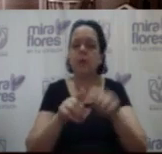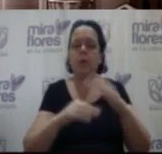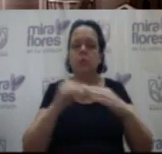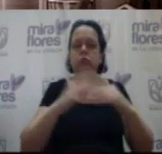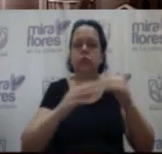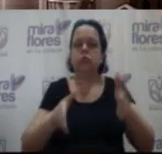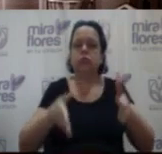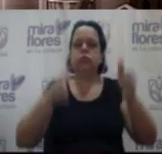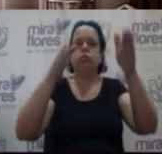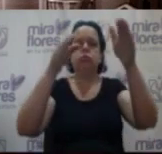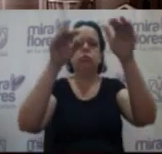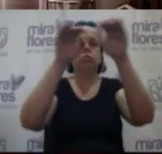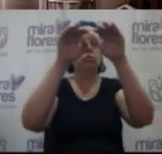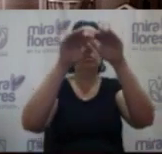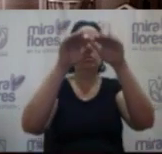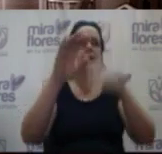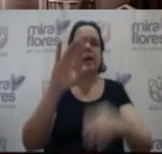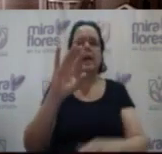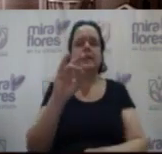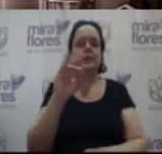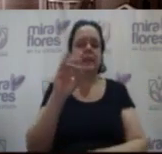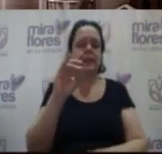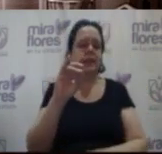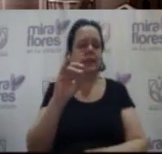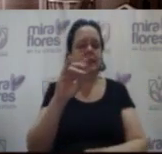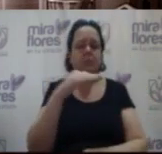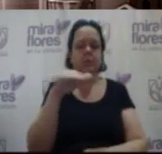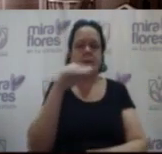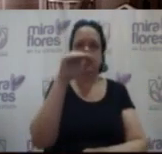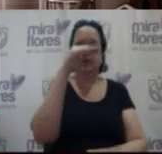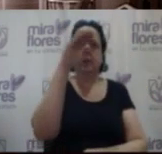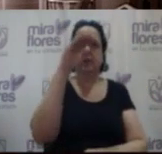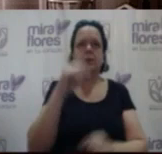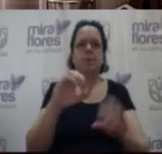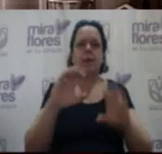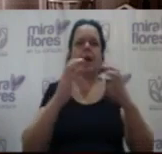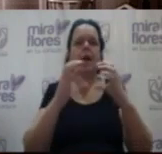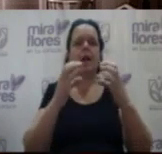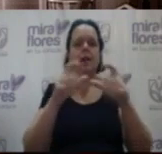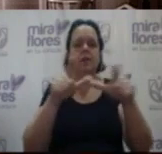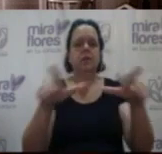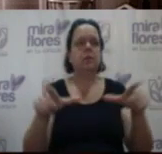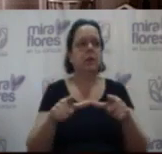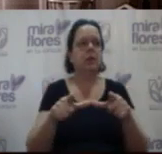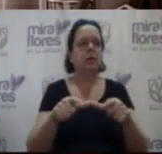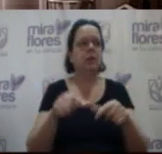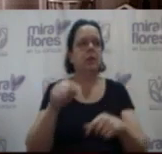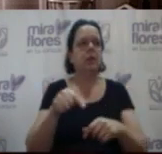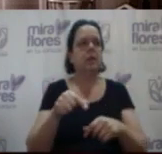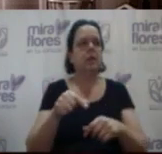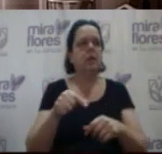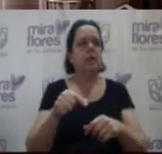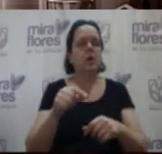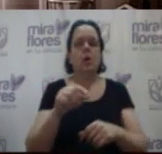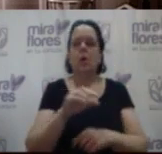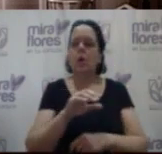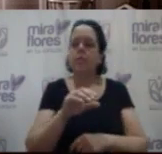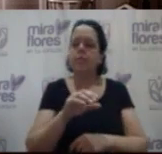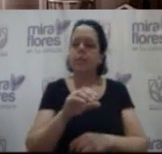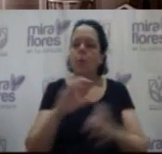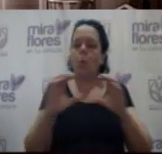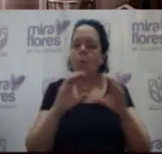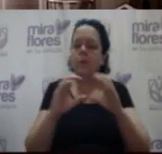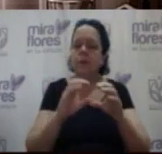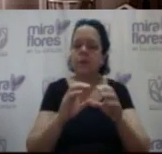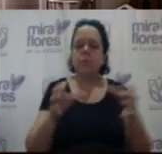de siete pisos para aulas. Esto lo vimos en la comisión y, lógicamente, votamos igual que la primera